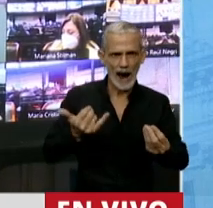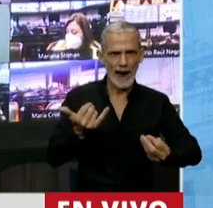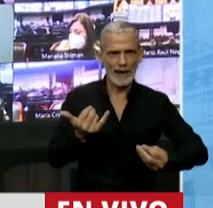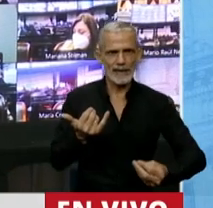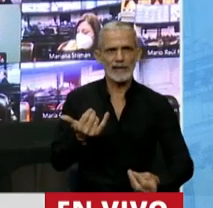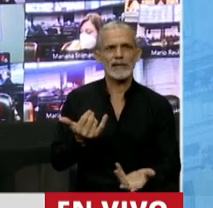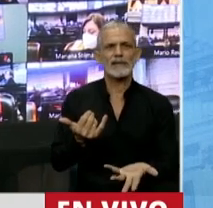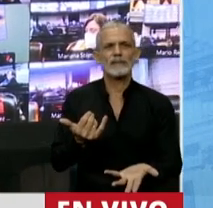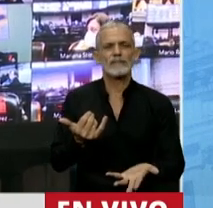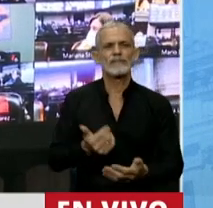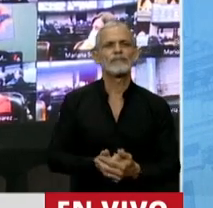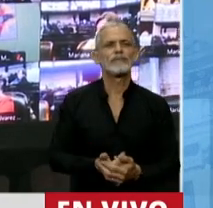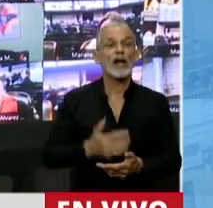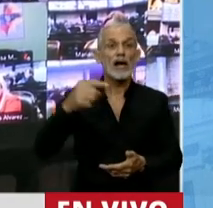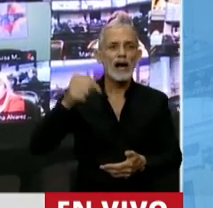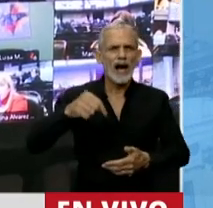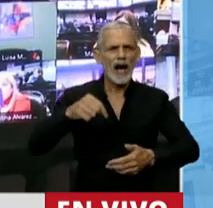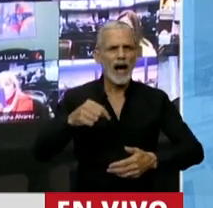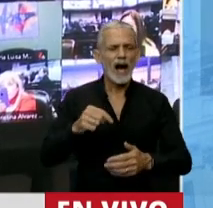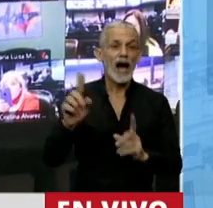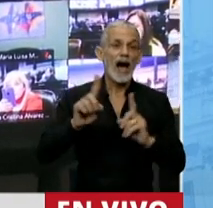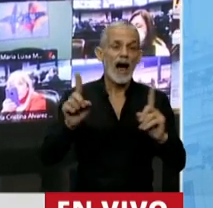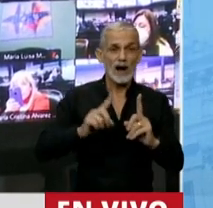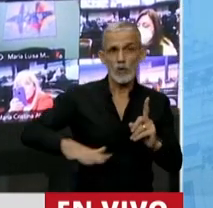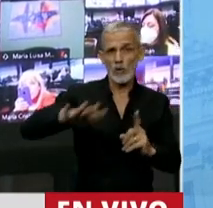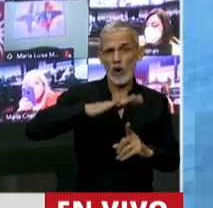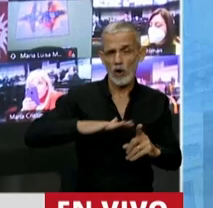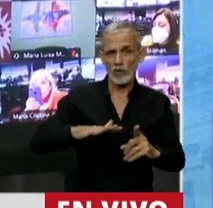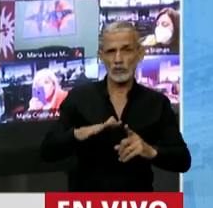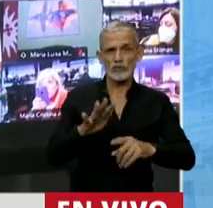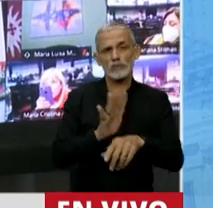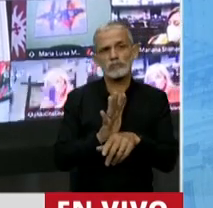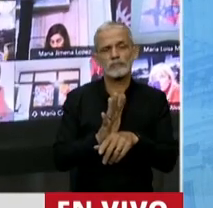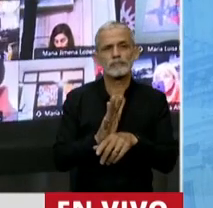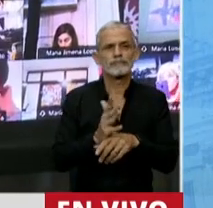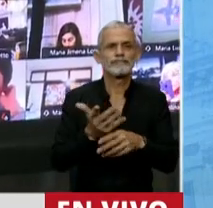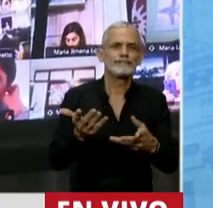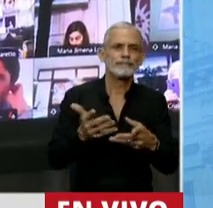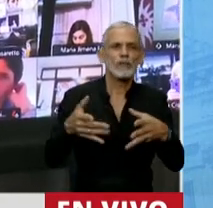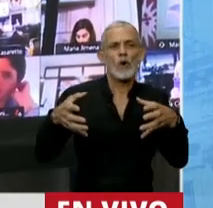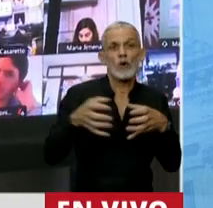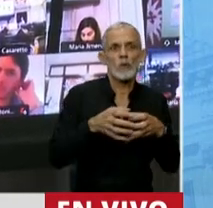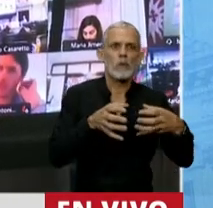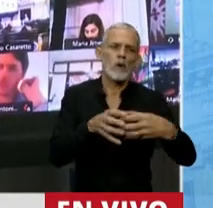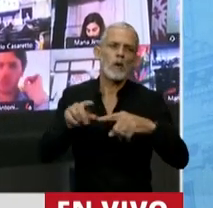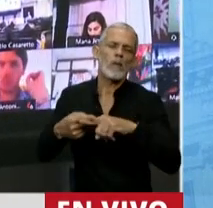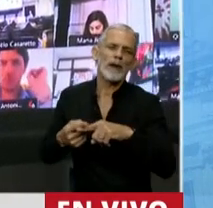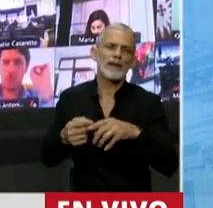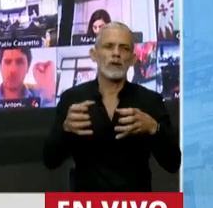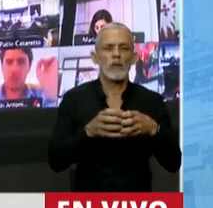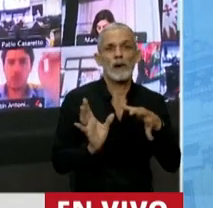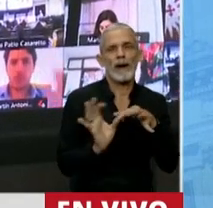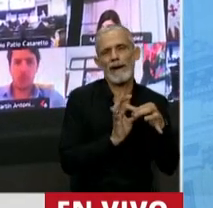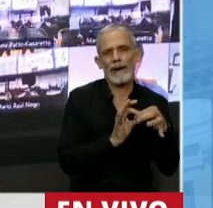aquí algunos se entretienen con el deporte de poner motes a los bloques, bloques